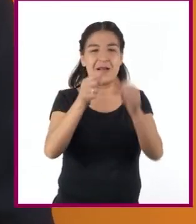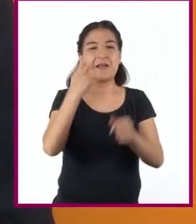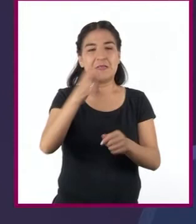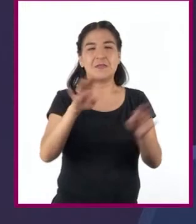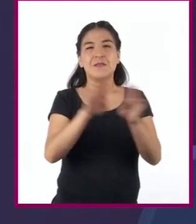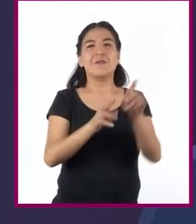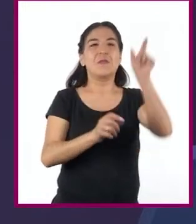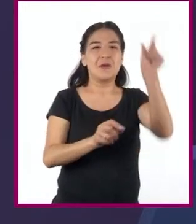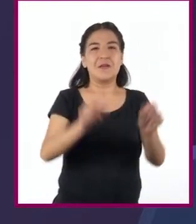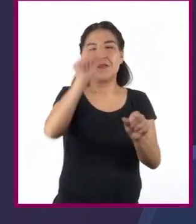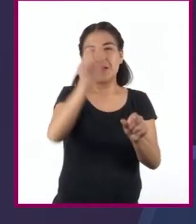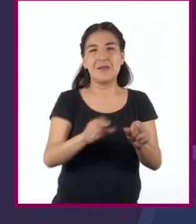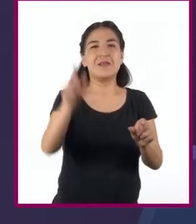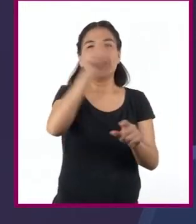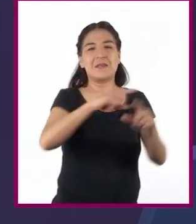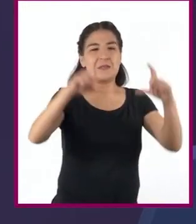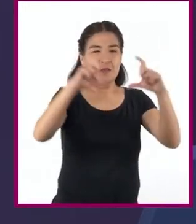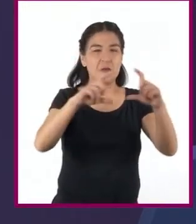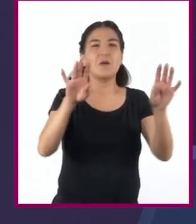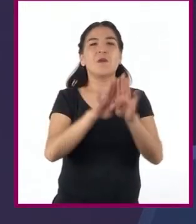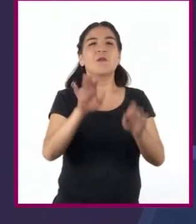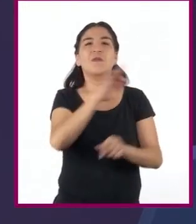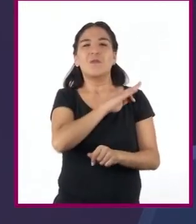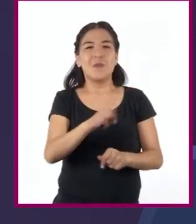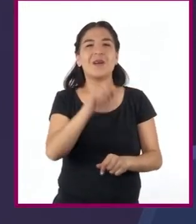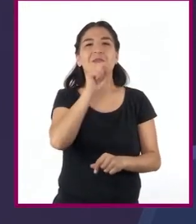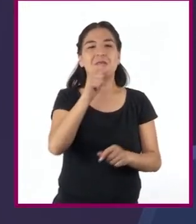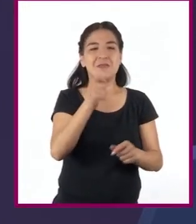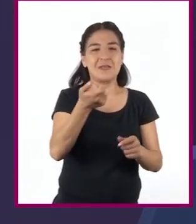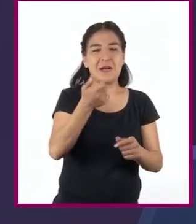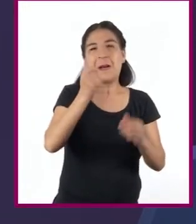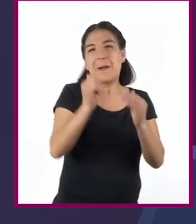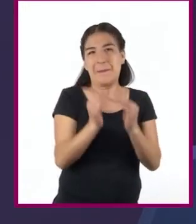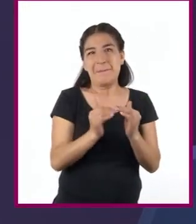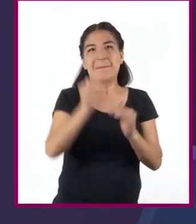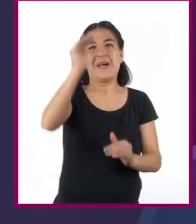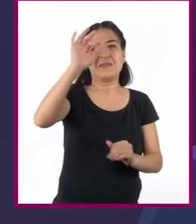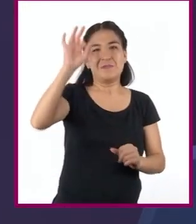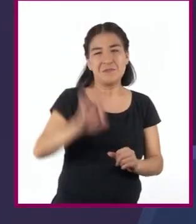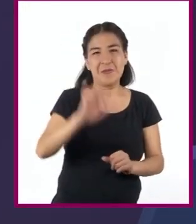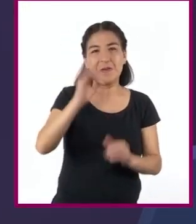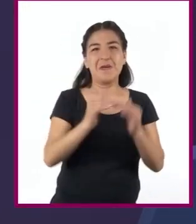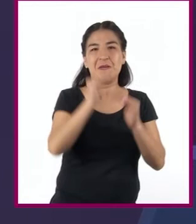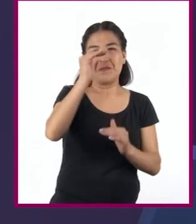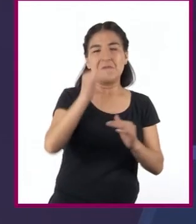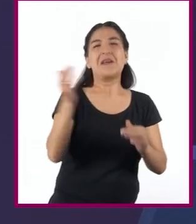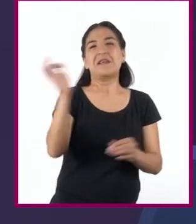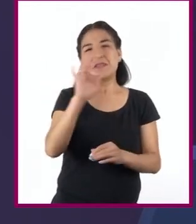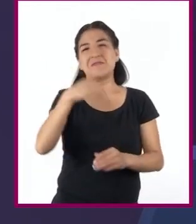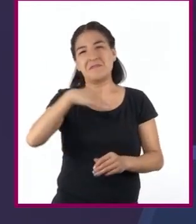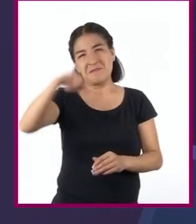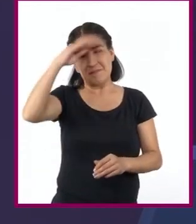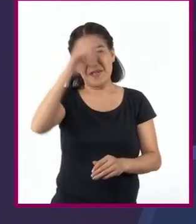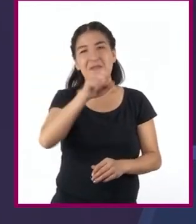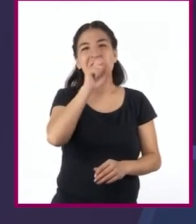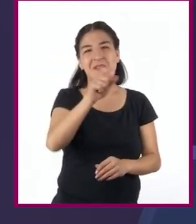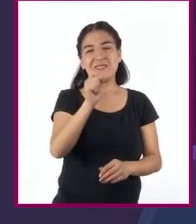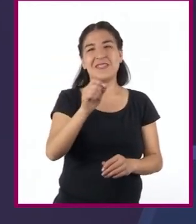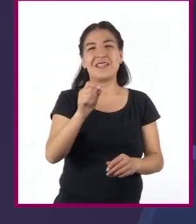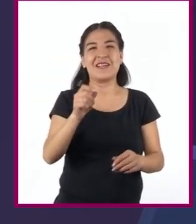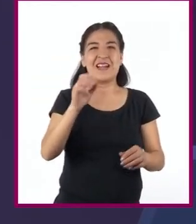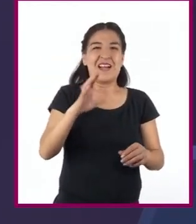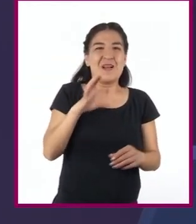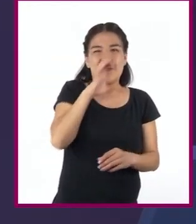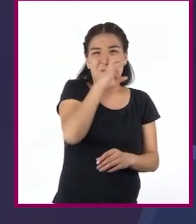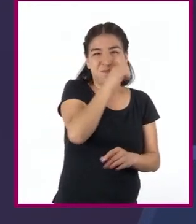puedo llegar a la conclusión de cómo se elevó el porcentaje y puedo suponer que el calor de la primavera